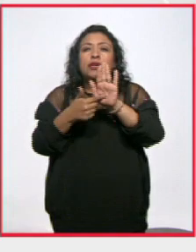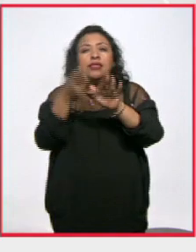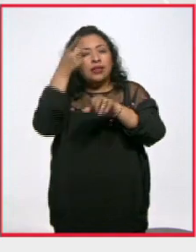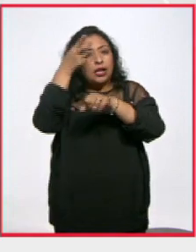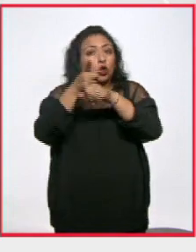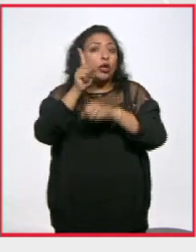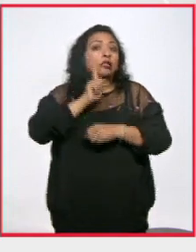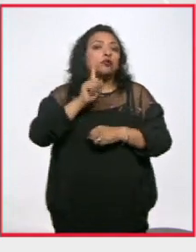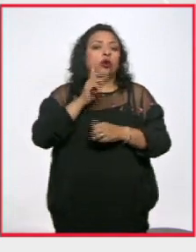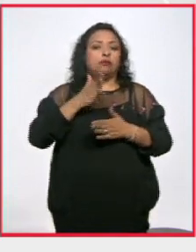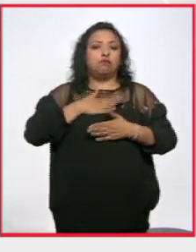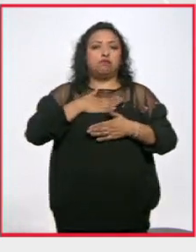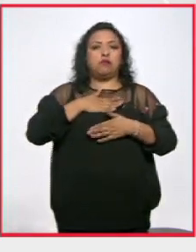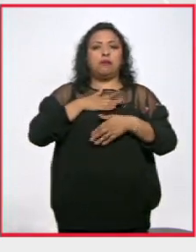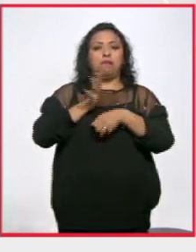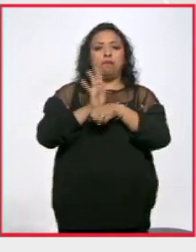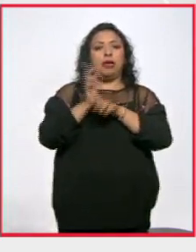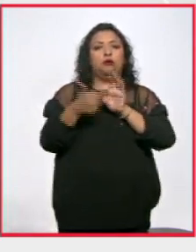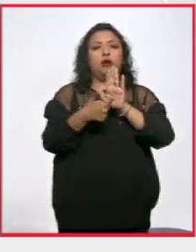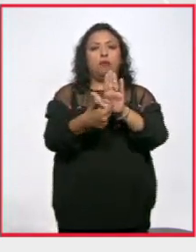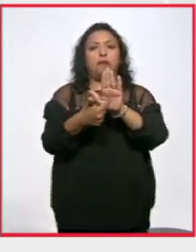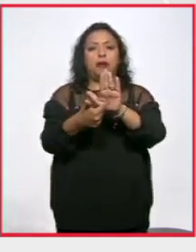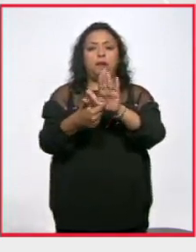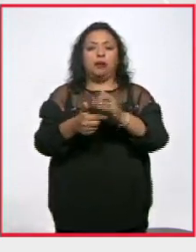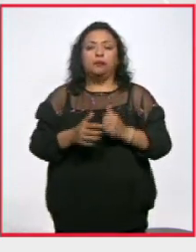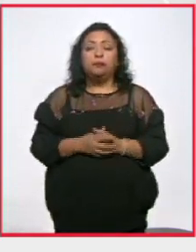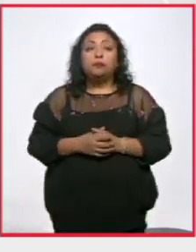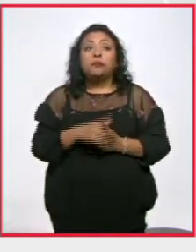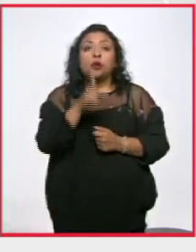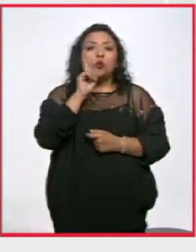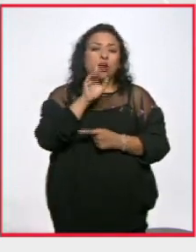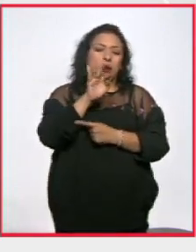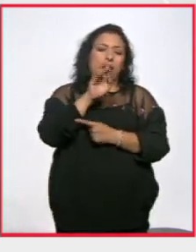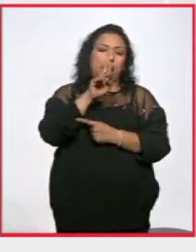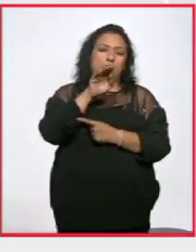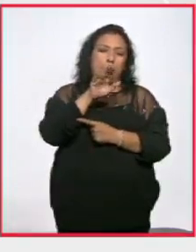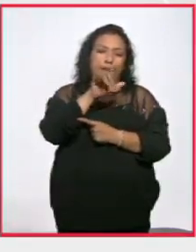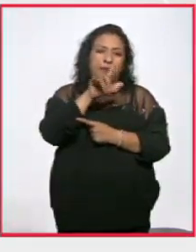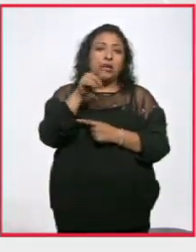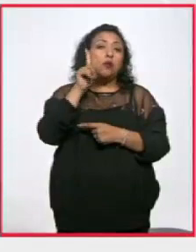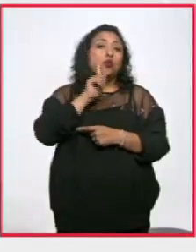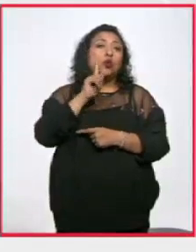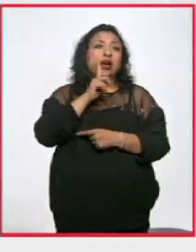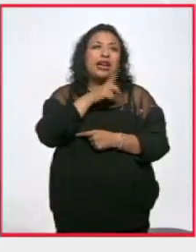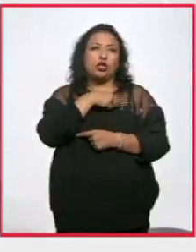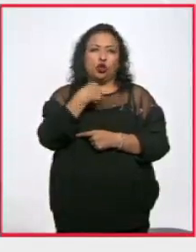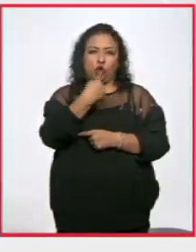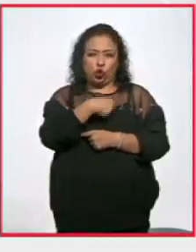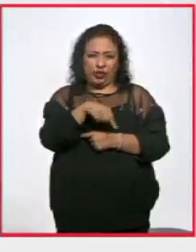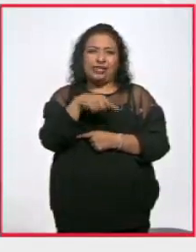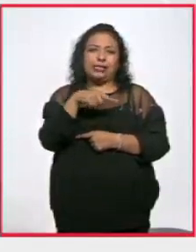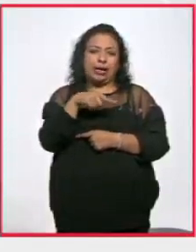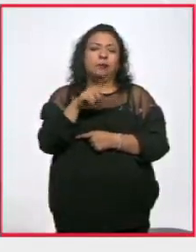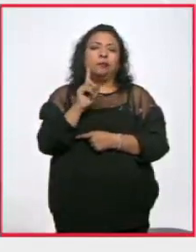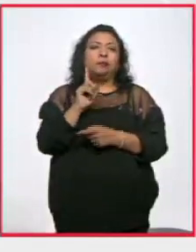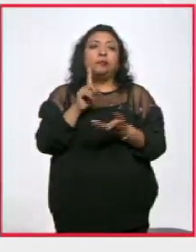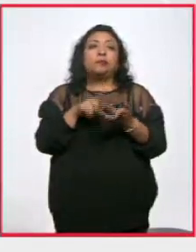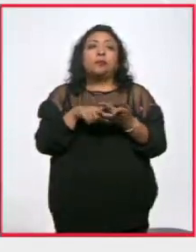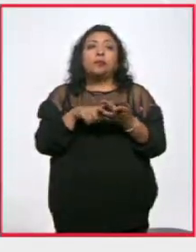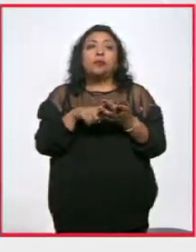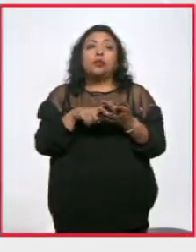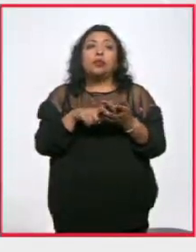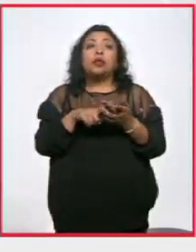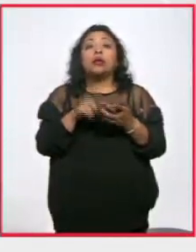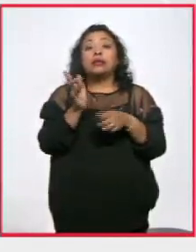directoras presentando sus trabajos. Bárbara Miller, una directora suiza, militante, este